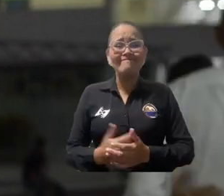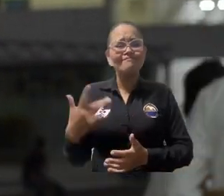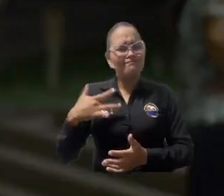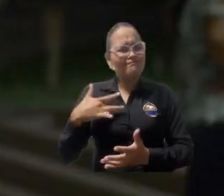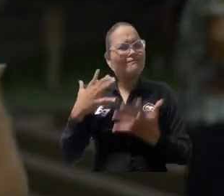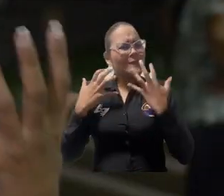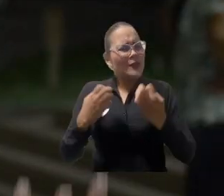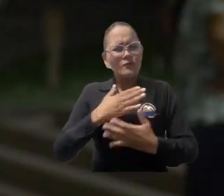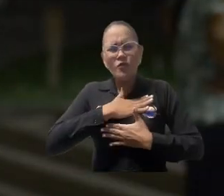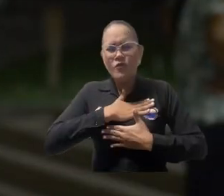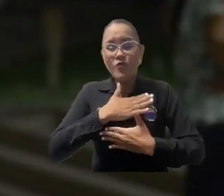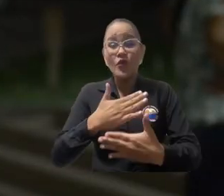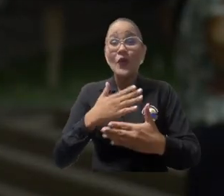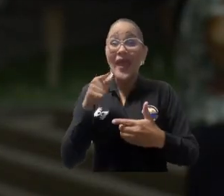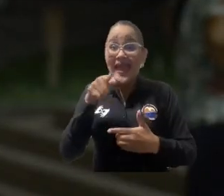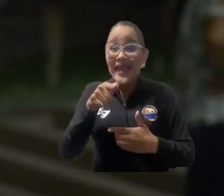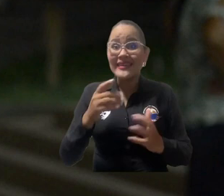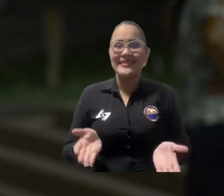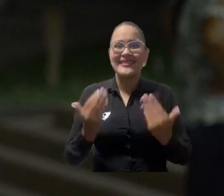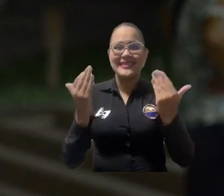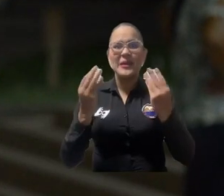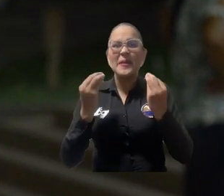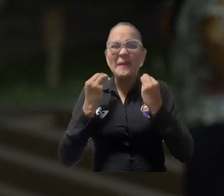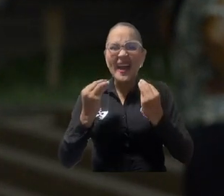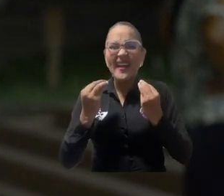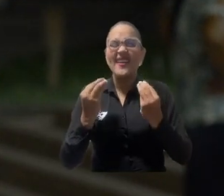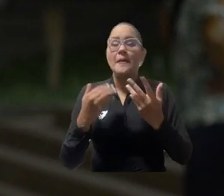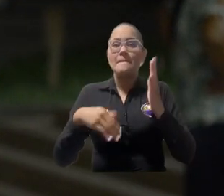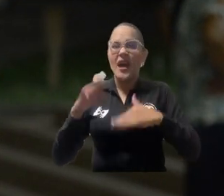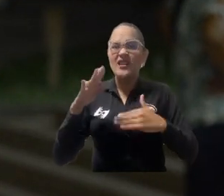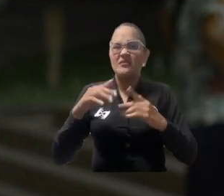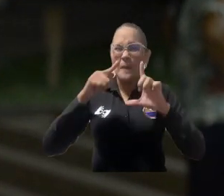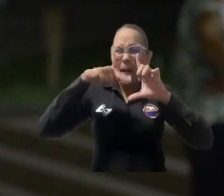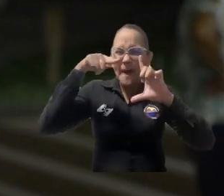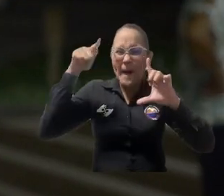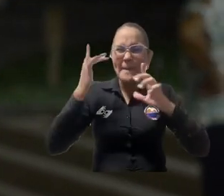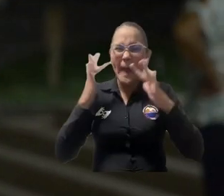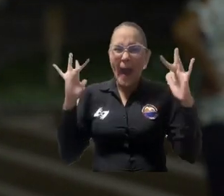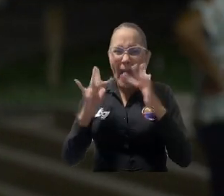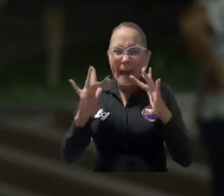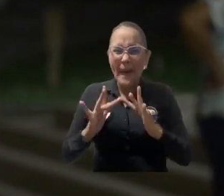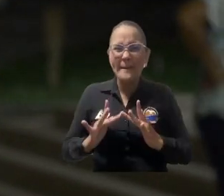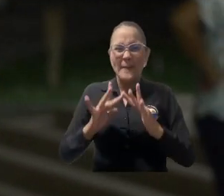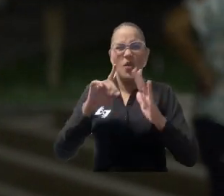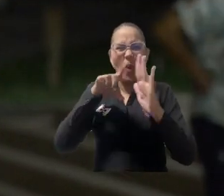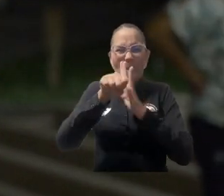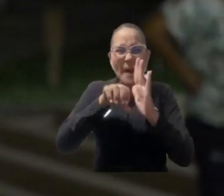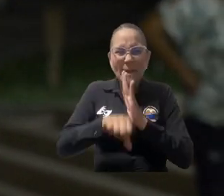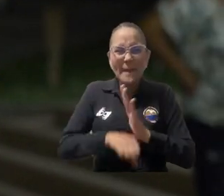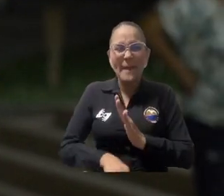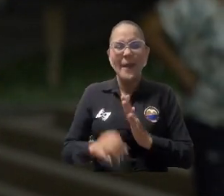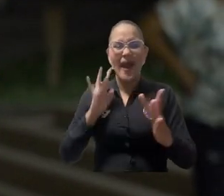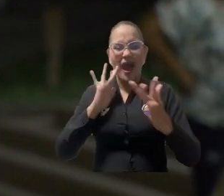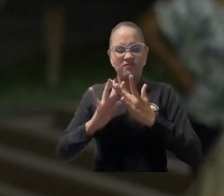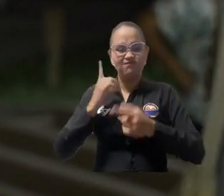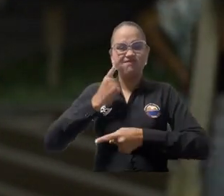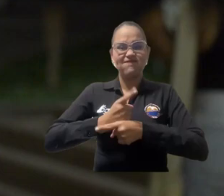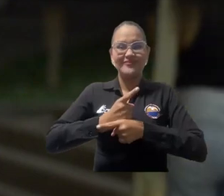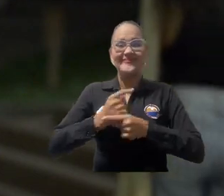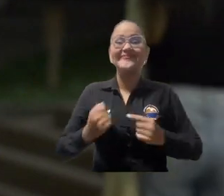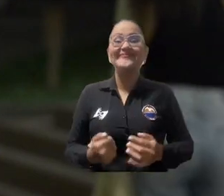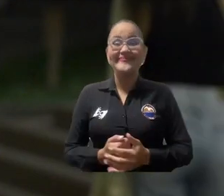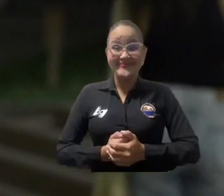nunca antes. Existe la voluntad para poder organizar, articular, establecer indicadores concretos, coherentes y